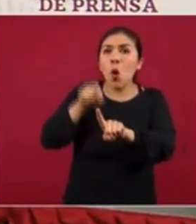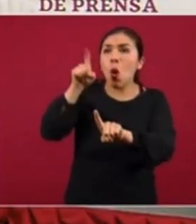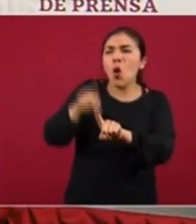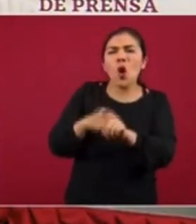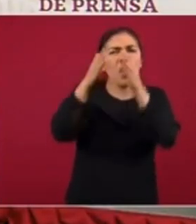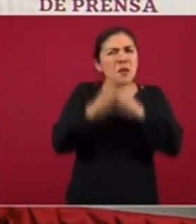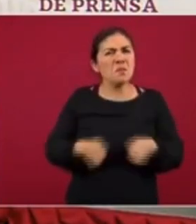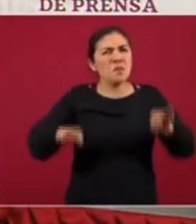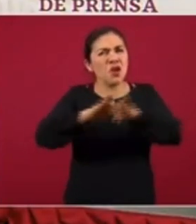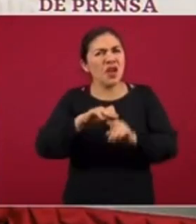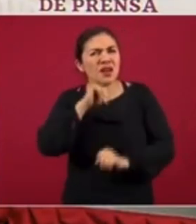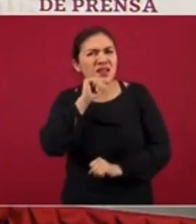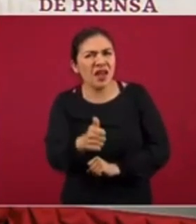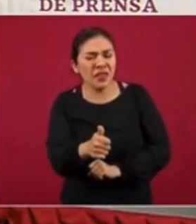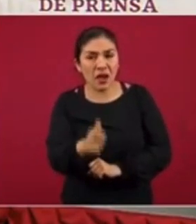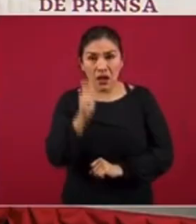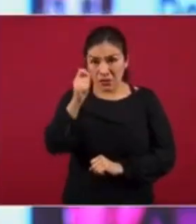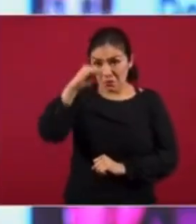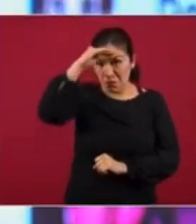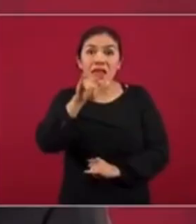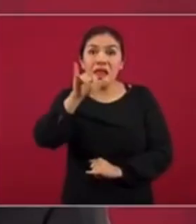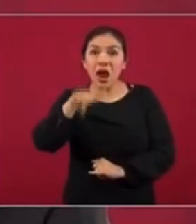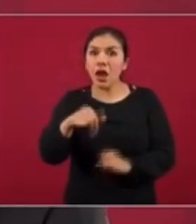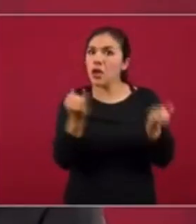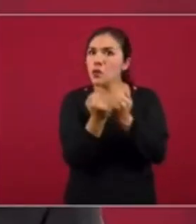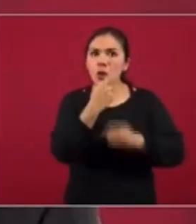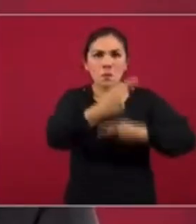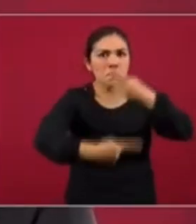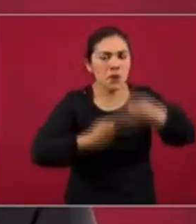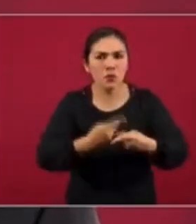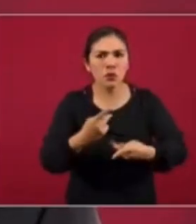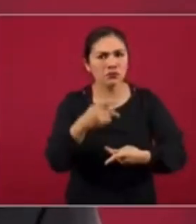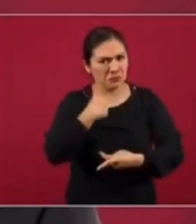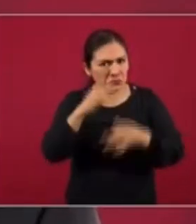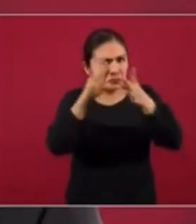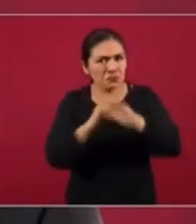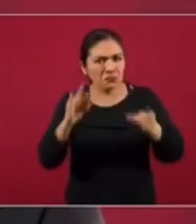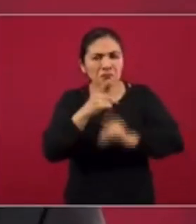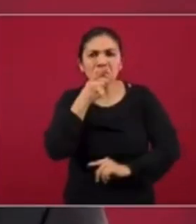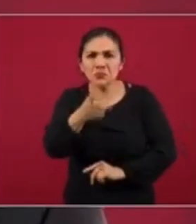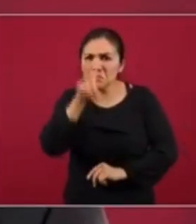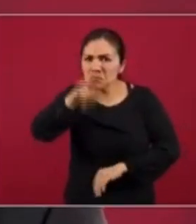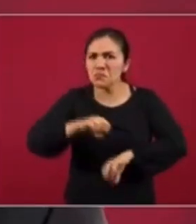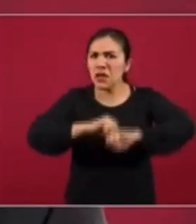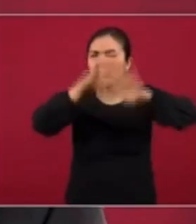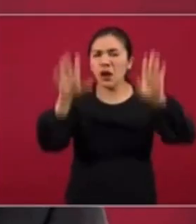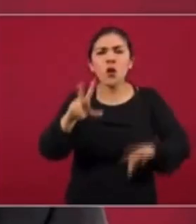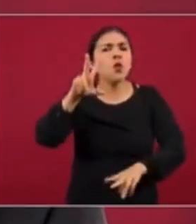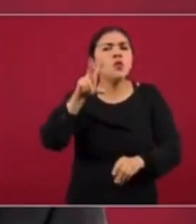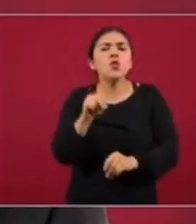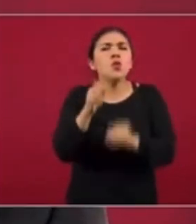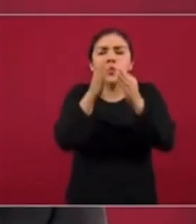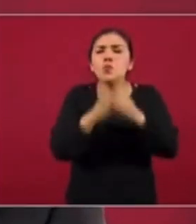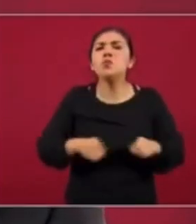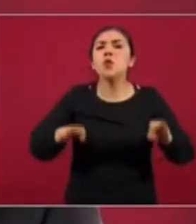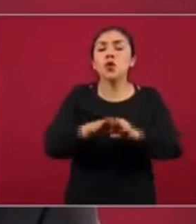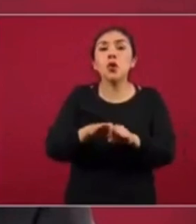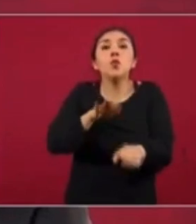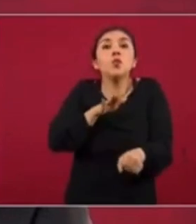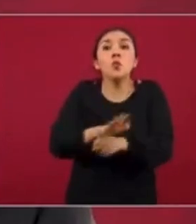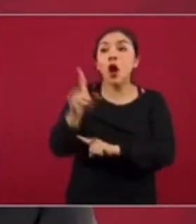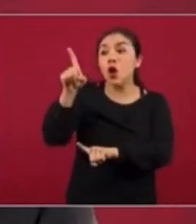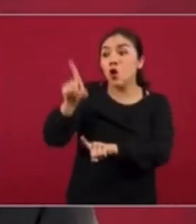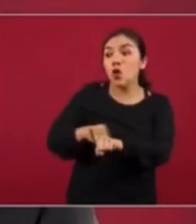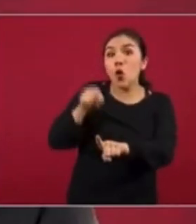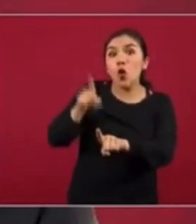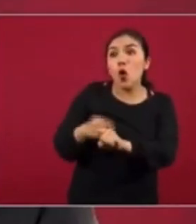de ninguna manera quiere decir que el semáforo sea irrelevante. Hice una mención muy clara, dije, es irrelevante hasta cierto punto en qué